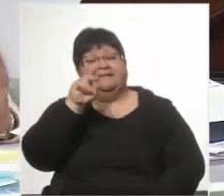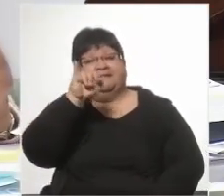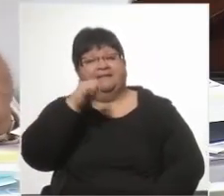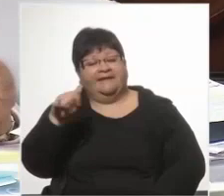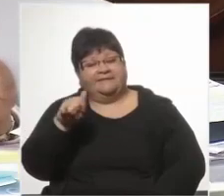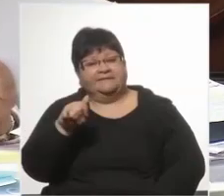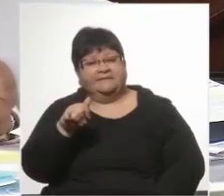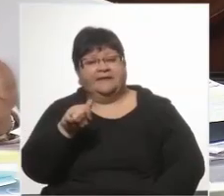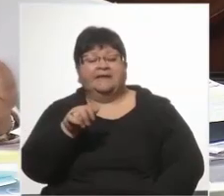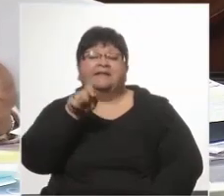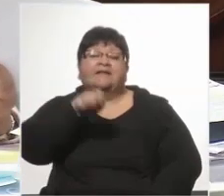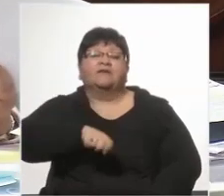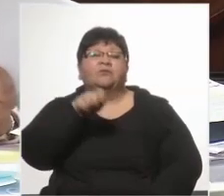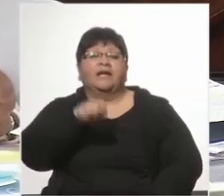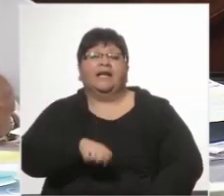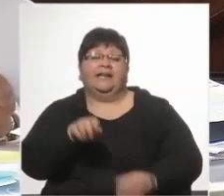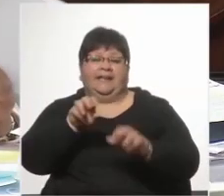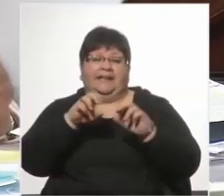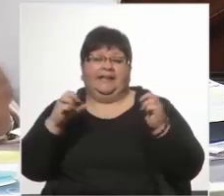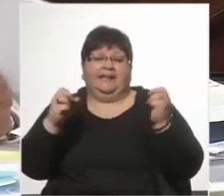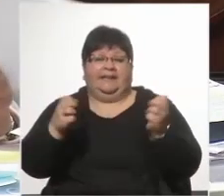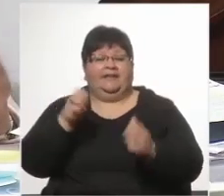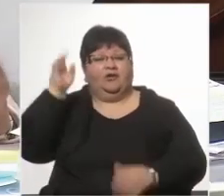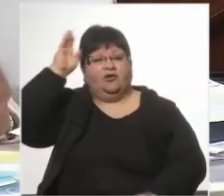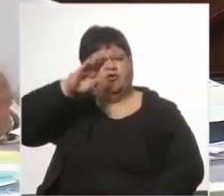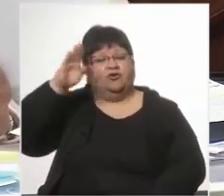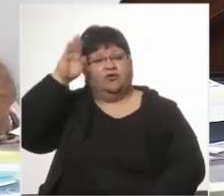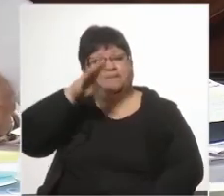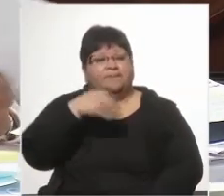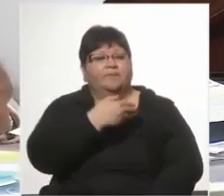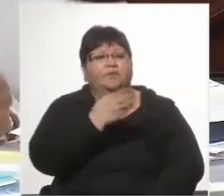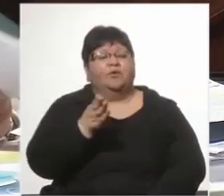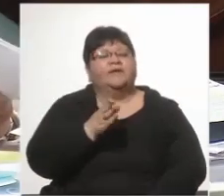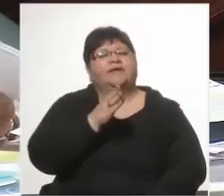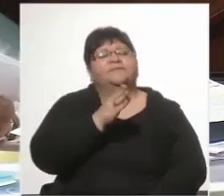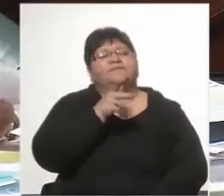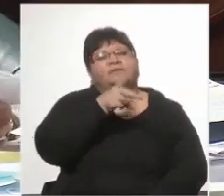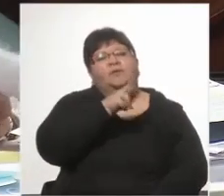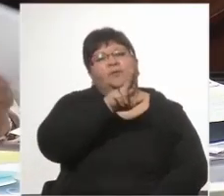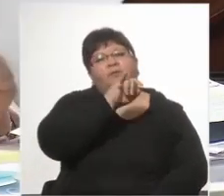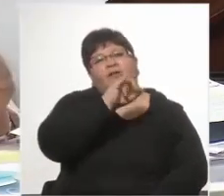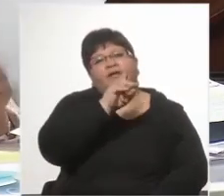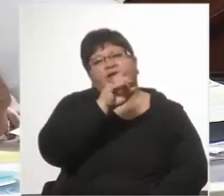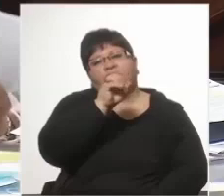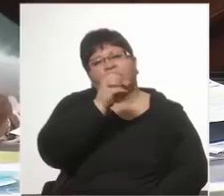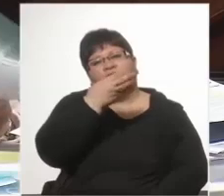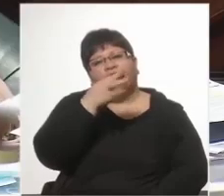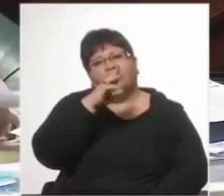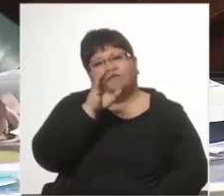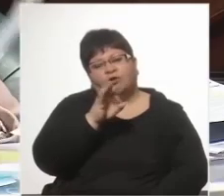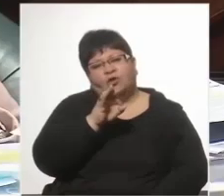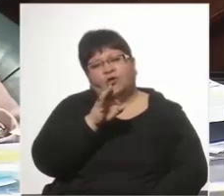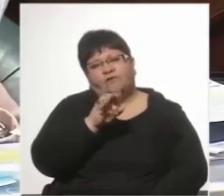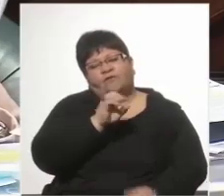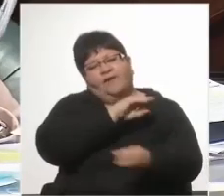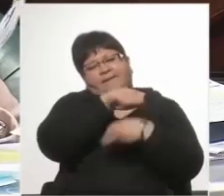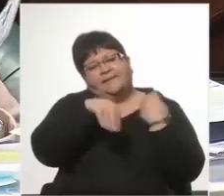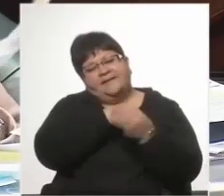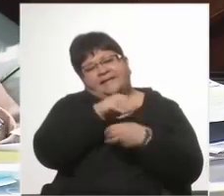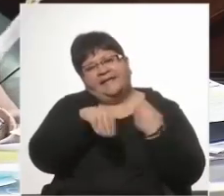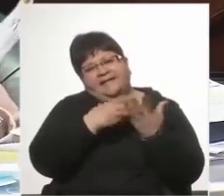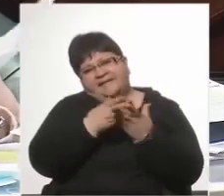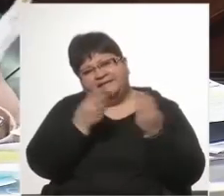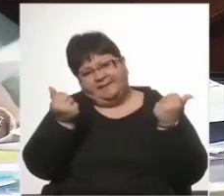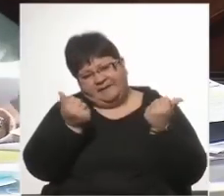tribunales de honor. Porque durante la administración Fernández Huidobro, familiares de desaparecidos, fue